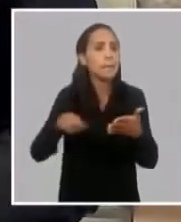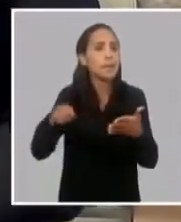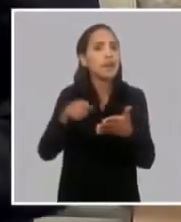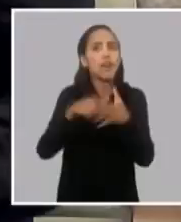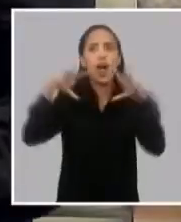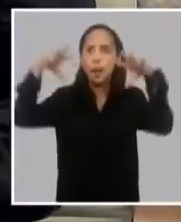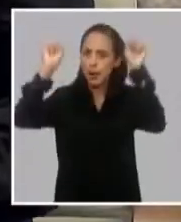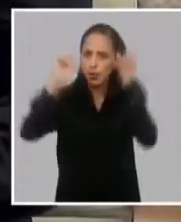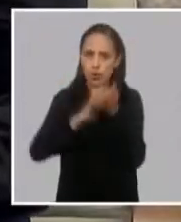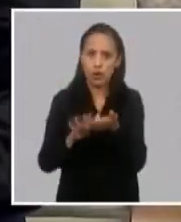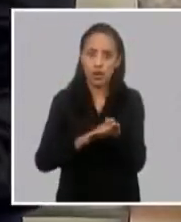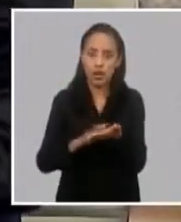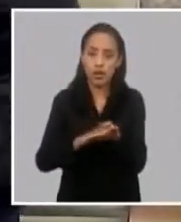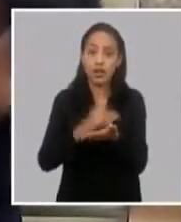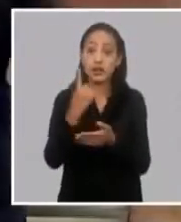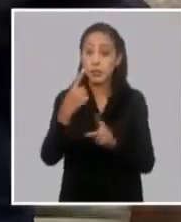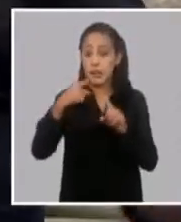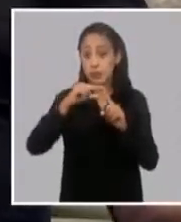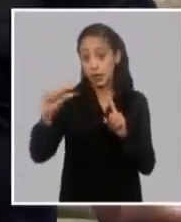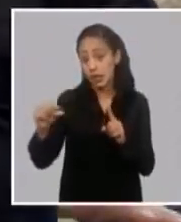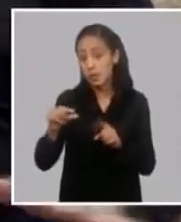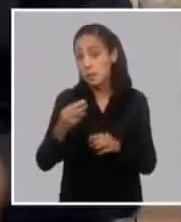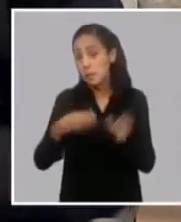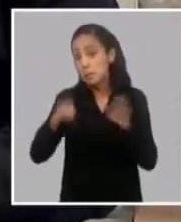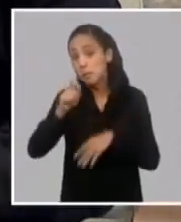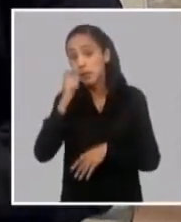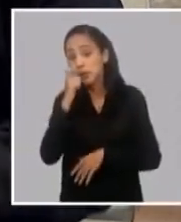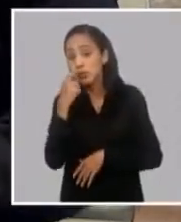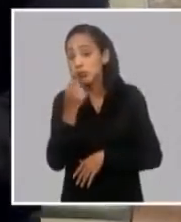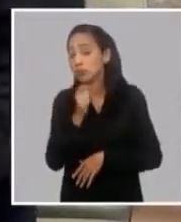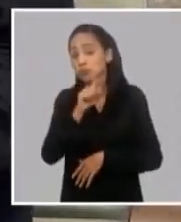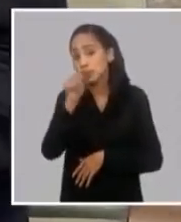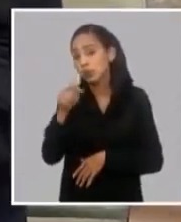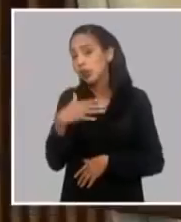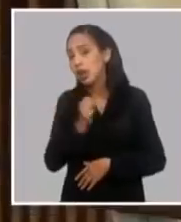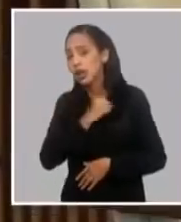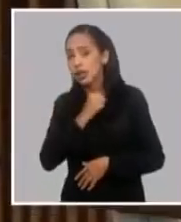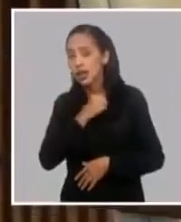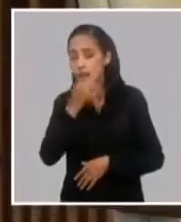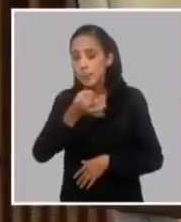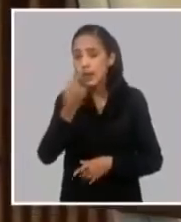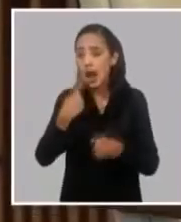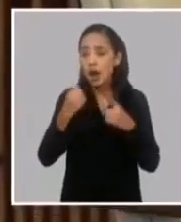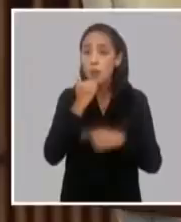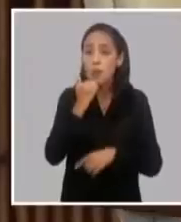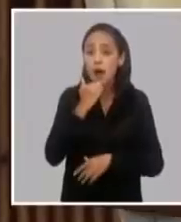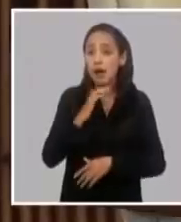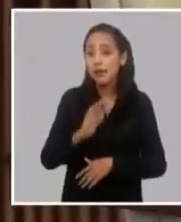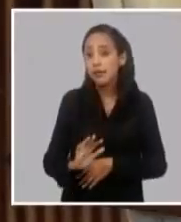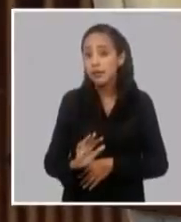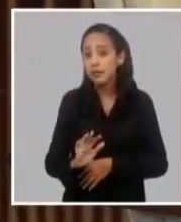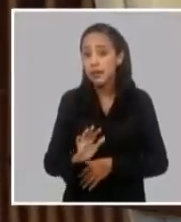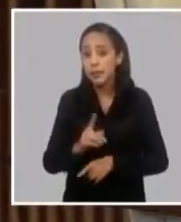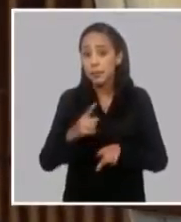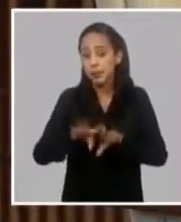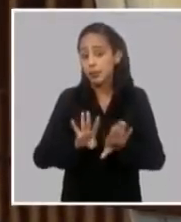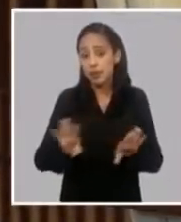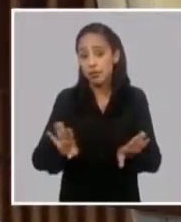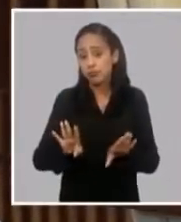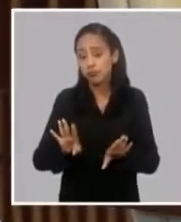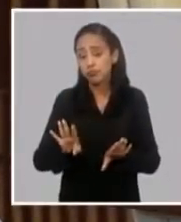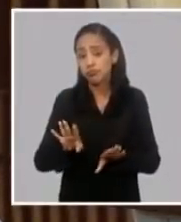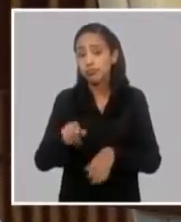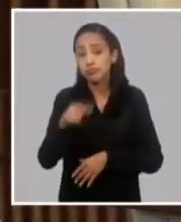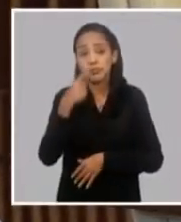apagón. Este es un primer asunto, no sé si el ministro usted quiere aportarlo, lo estoy representando usted aquí, pero hay que decir que